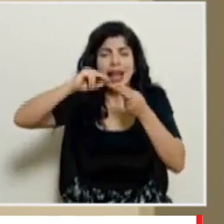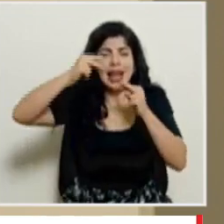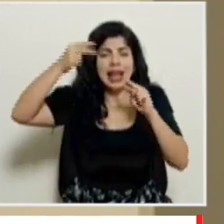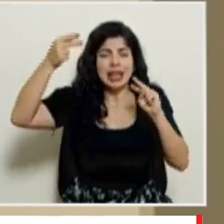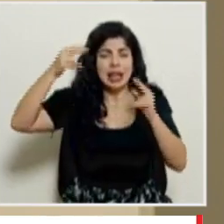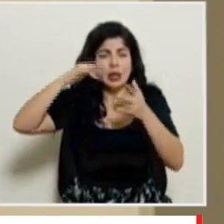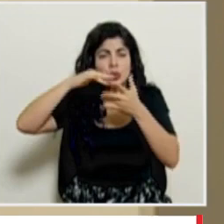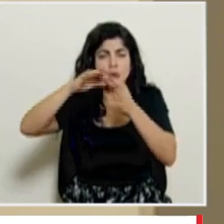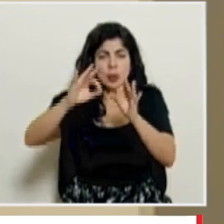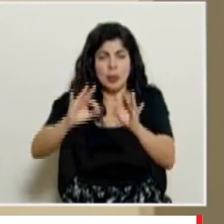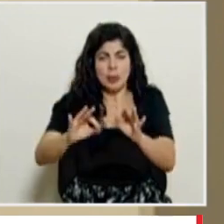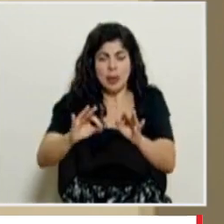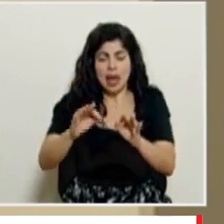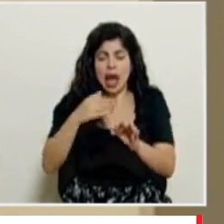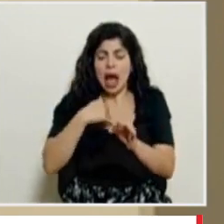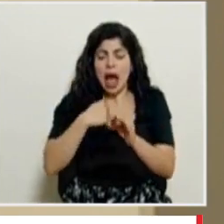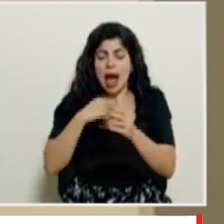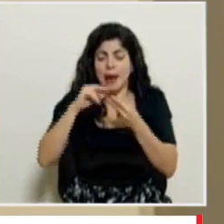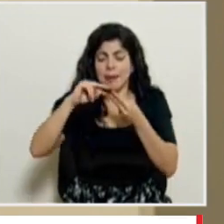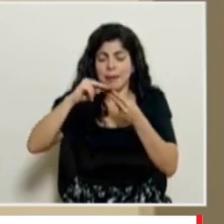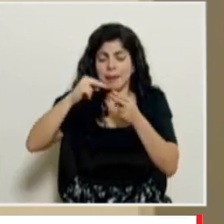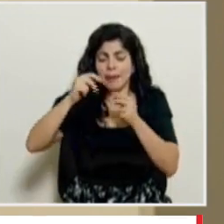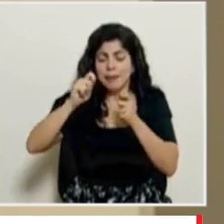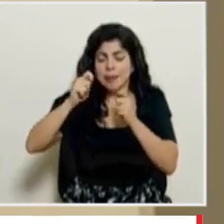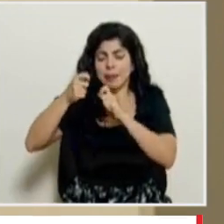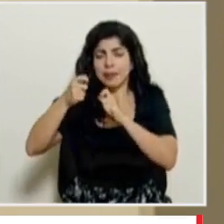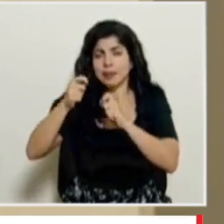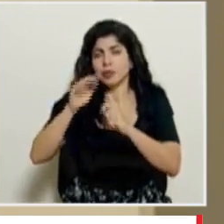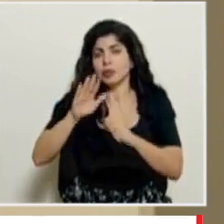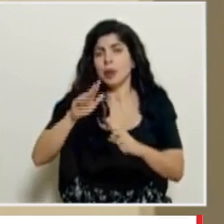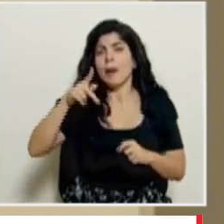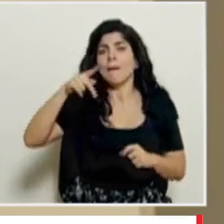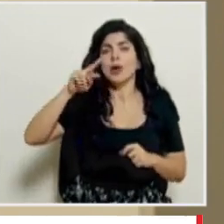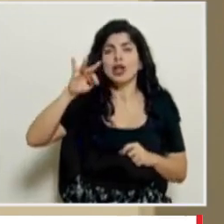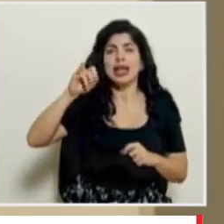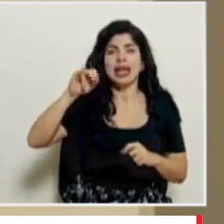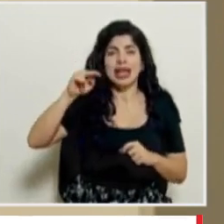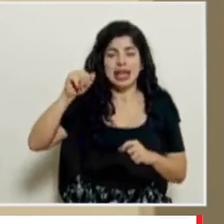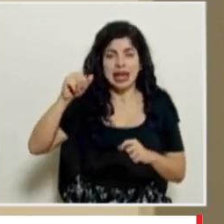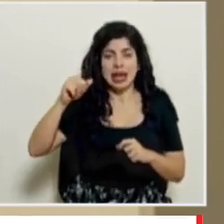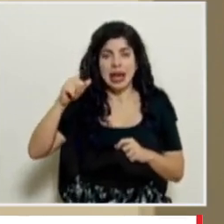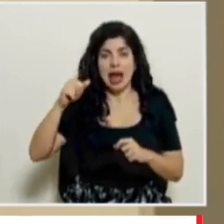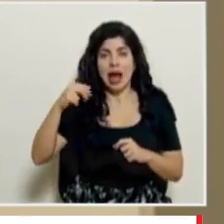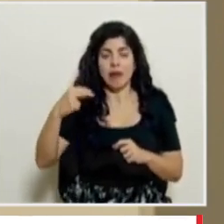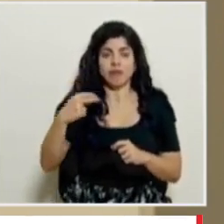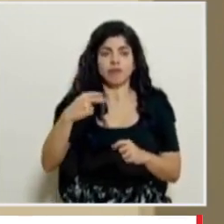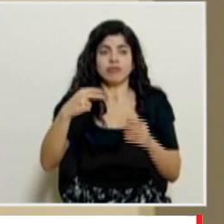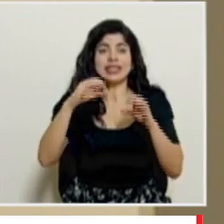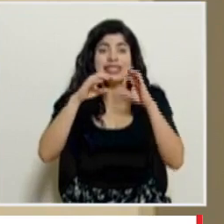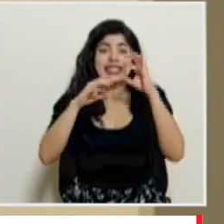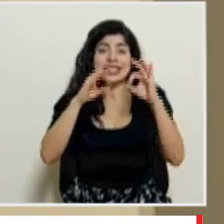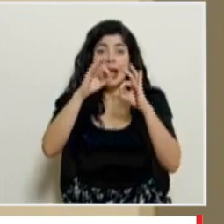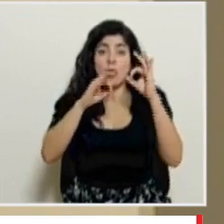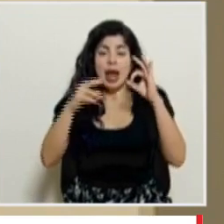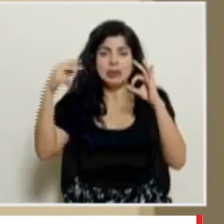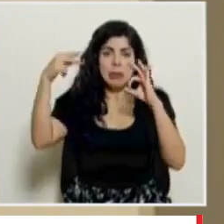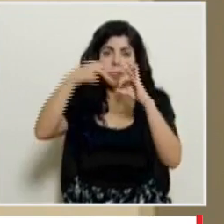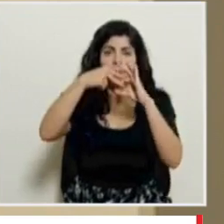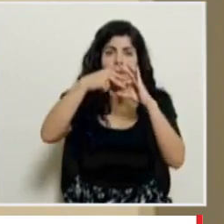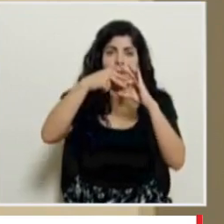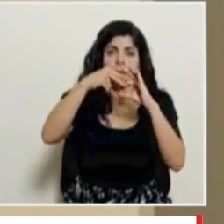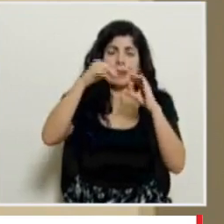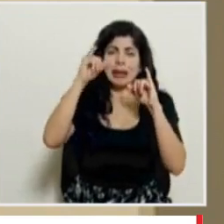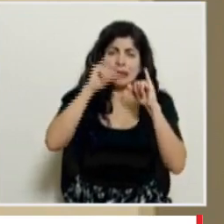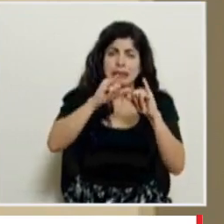estudiadas tienen una mutación en la proteína que se fija en los organismos en las células para poder infectar y